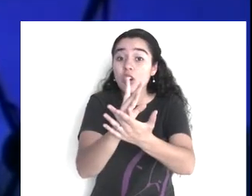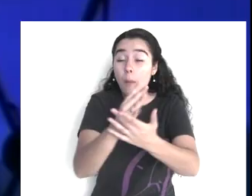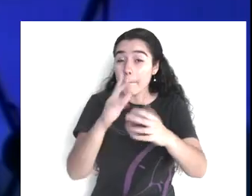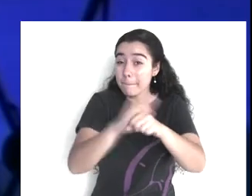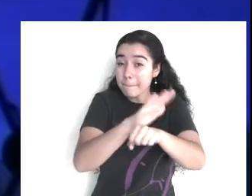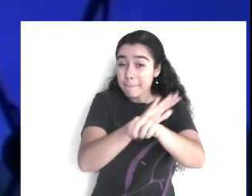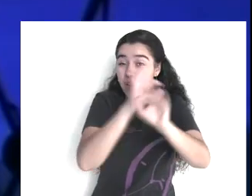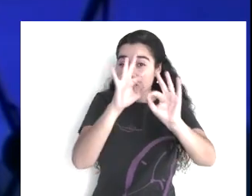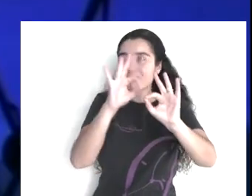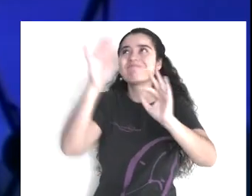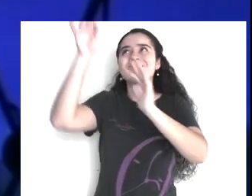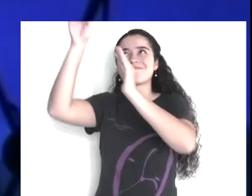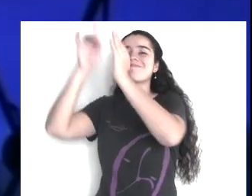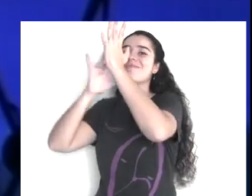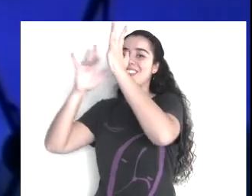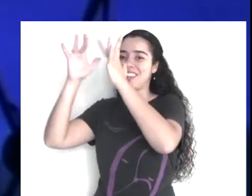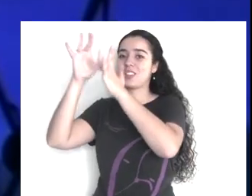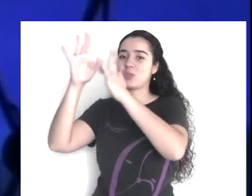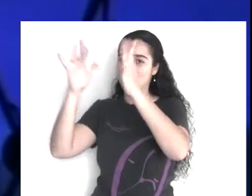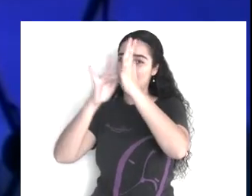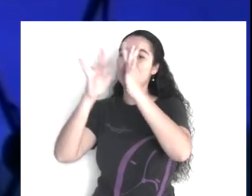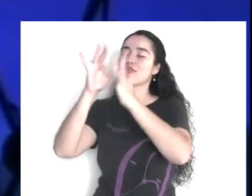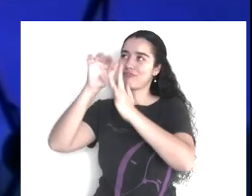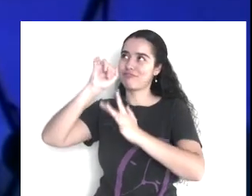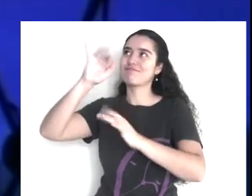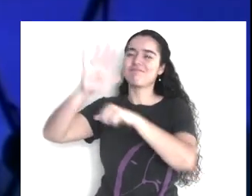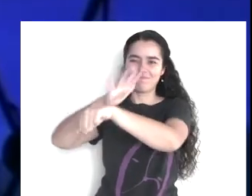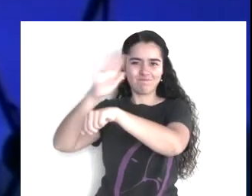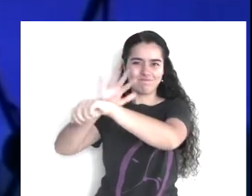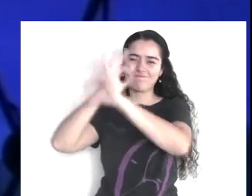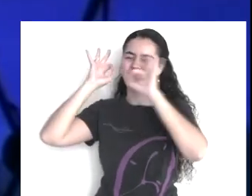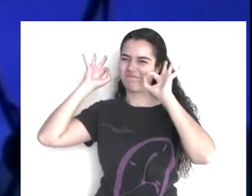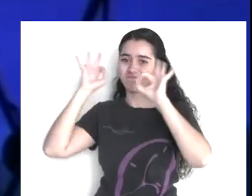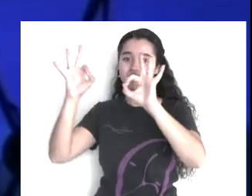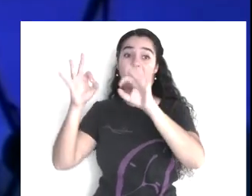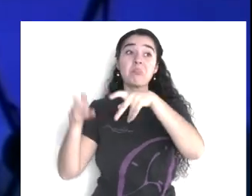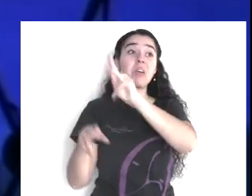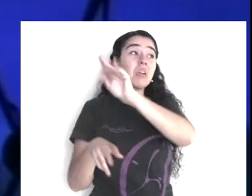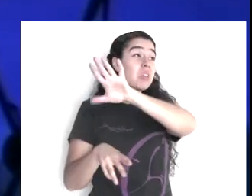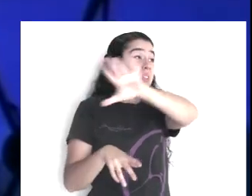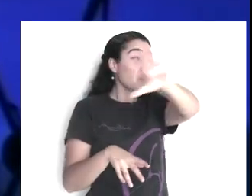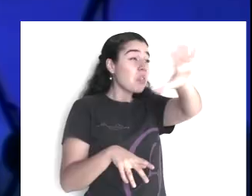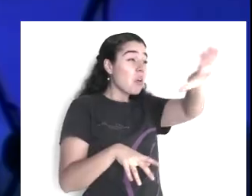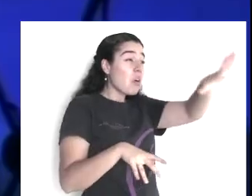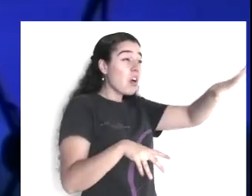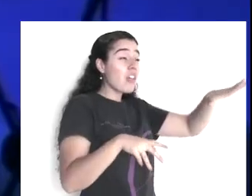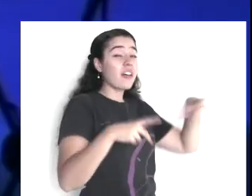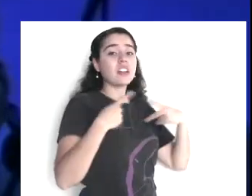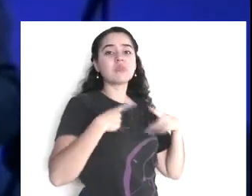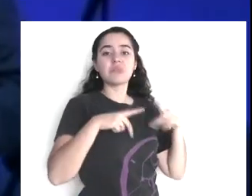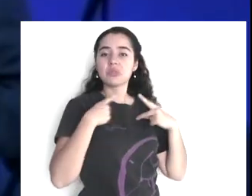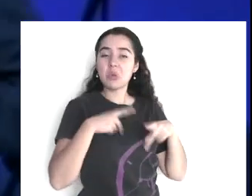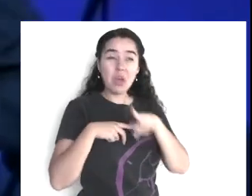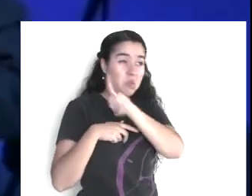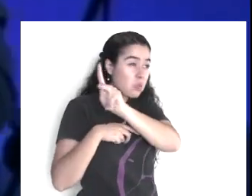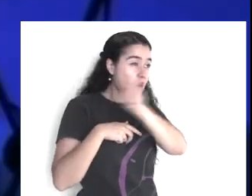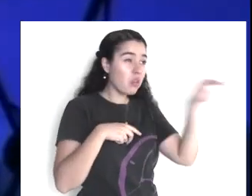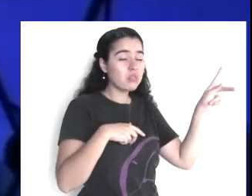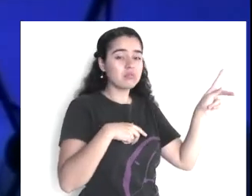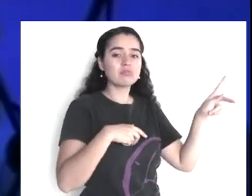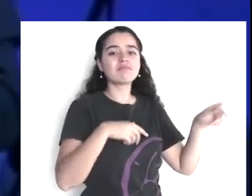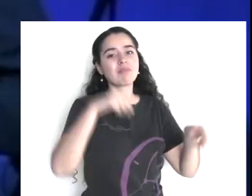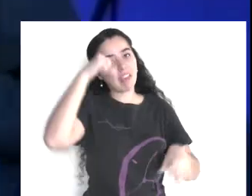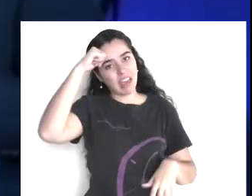ahora fíjate, de manera contundente, esta verdad, no hay un justo, todos pecamos, pero luego dice en el 21,